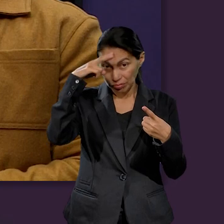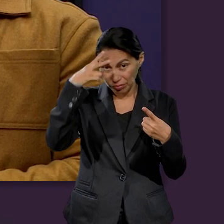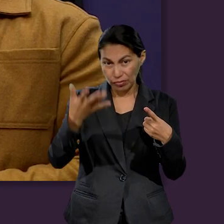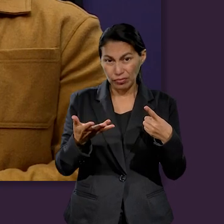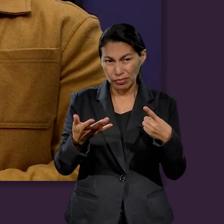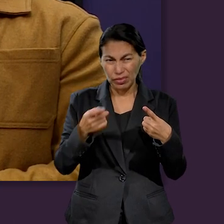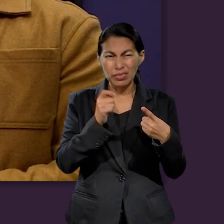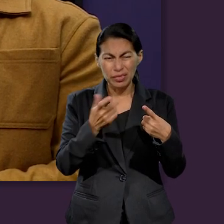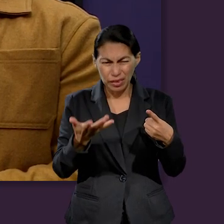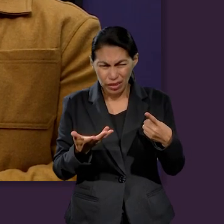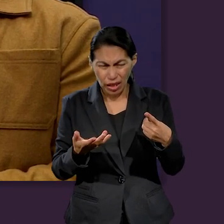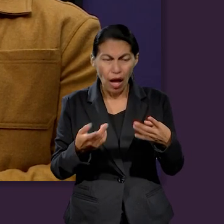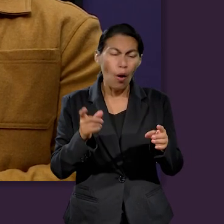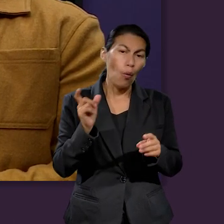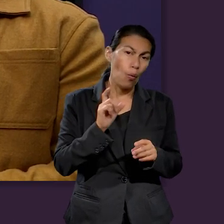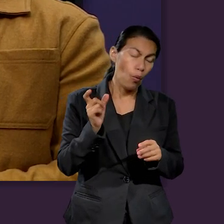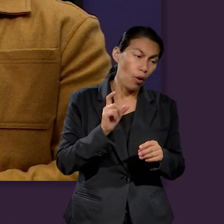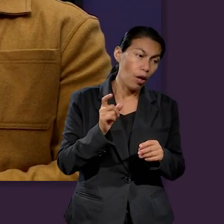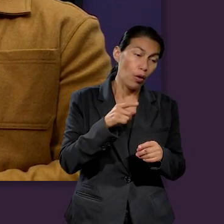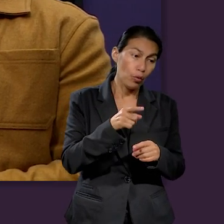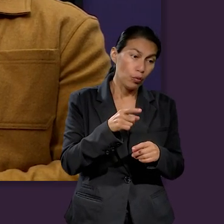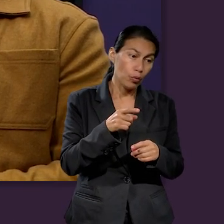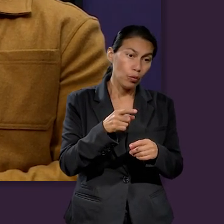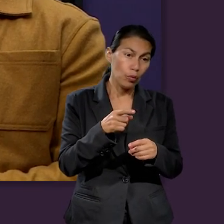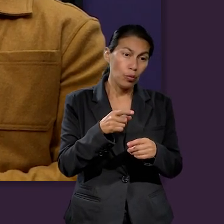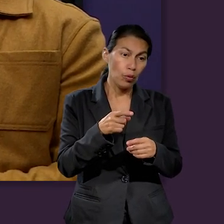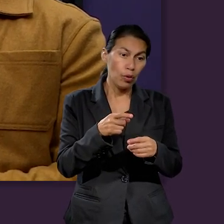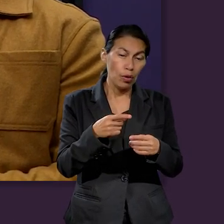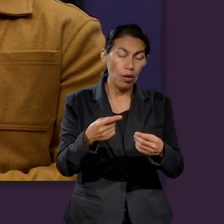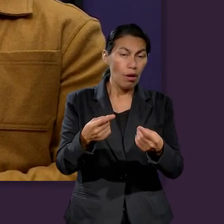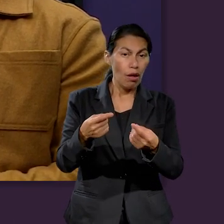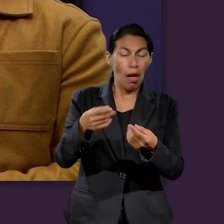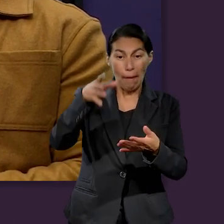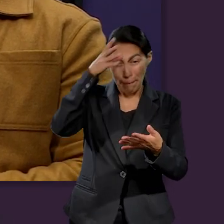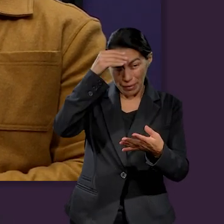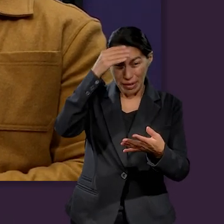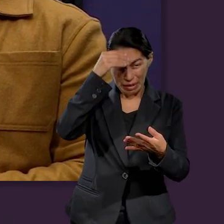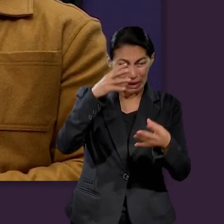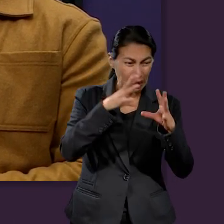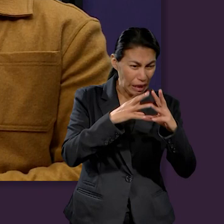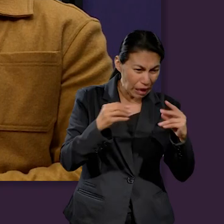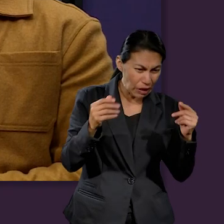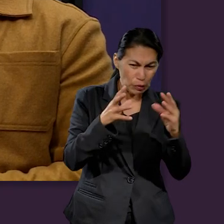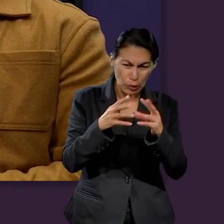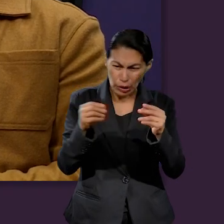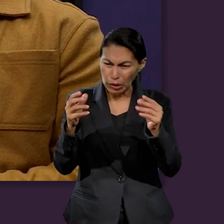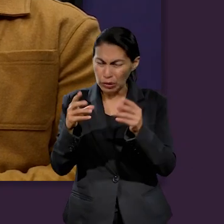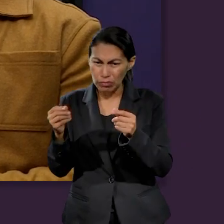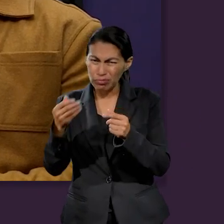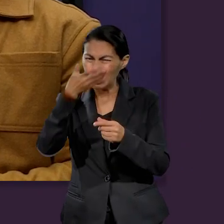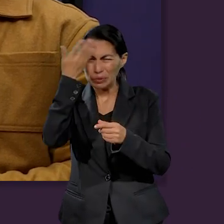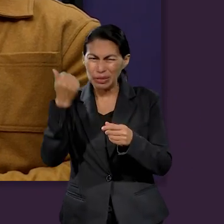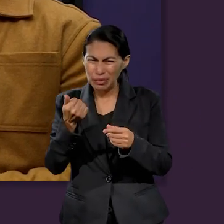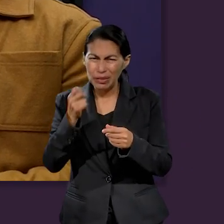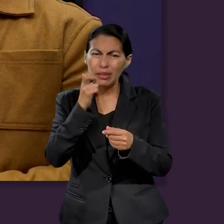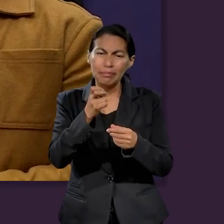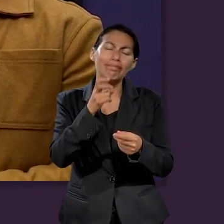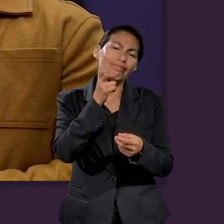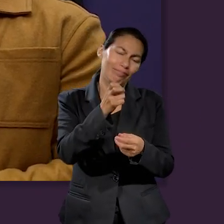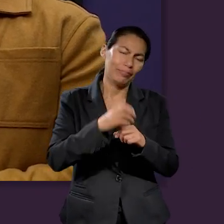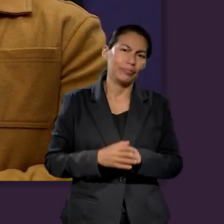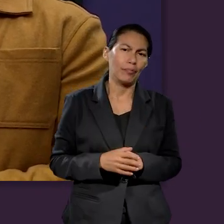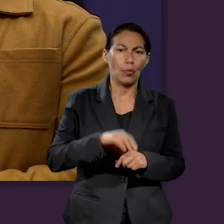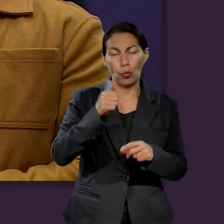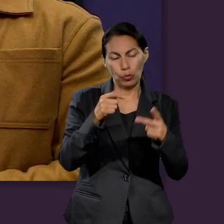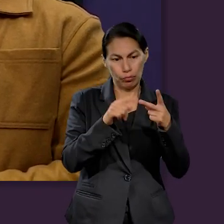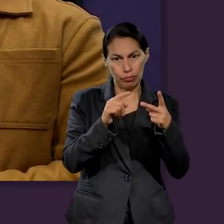ignorancia, el cual no se tiene el conocimiento apropiado sobre una educación financiera, y es por eso que las personas endeudan. De